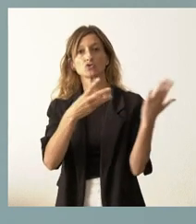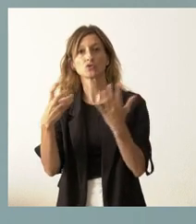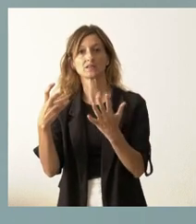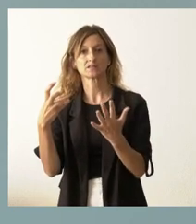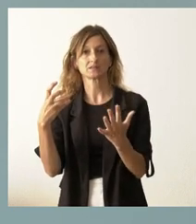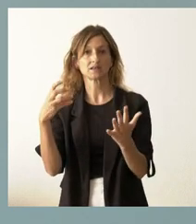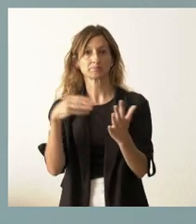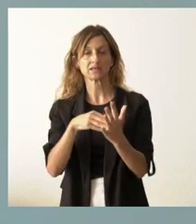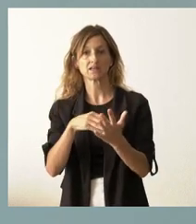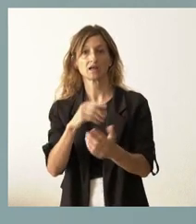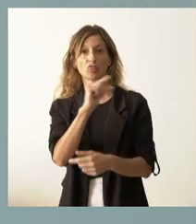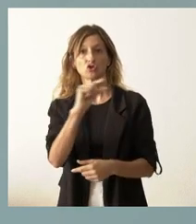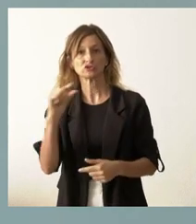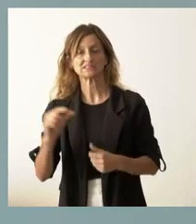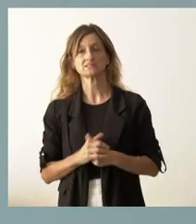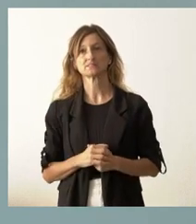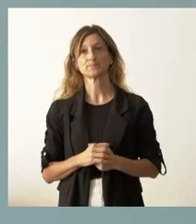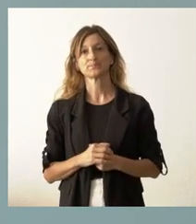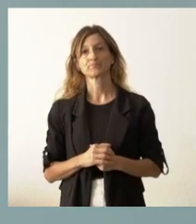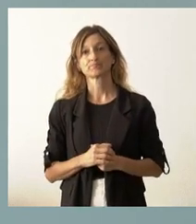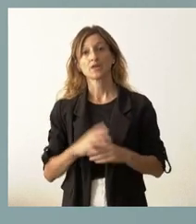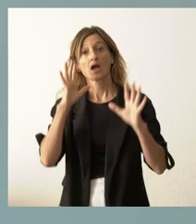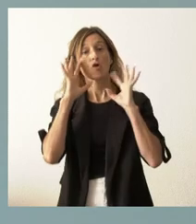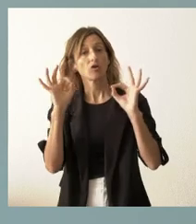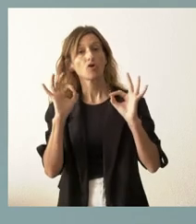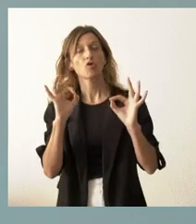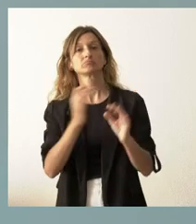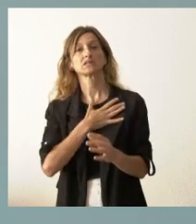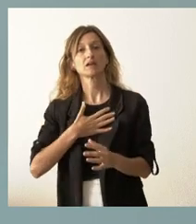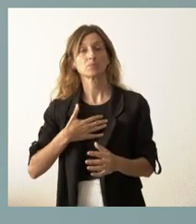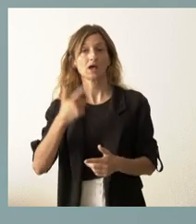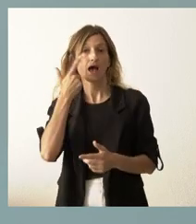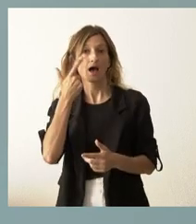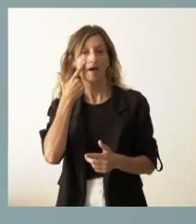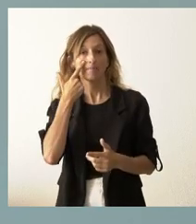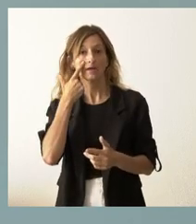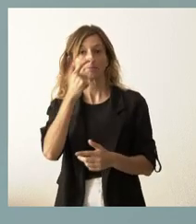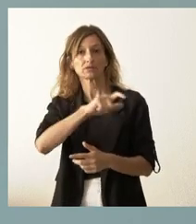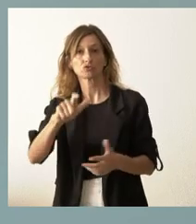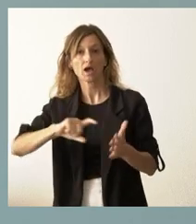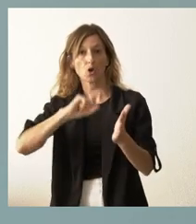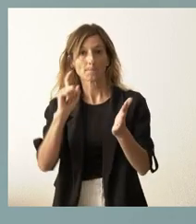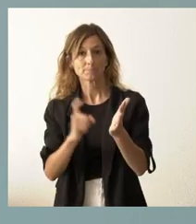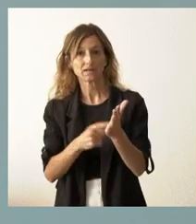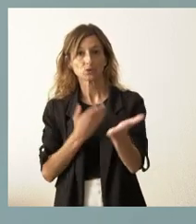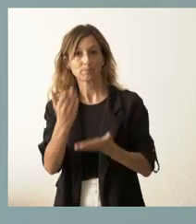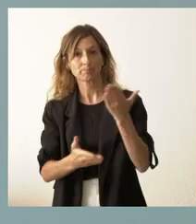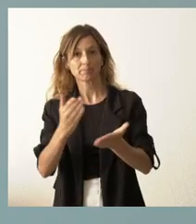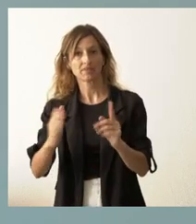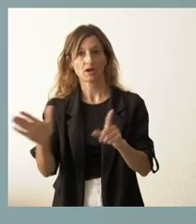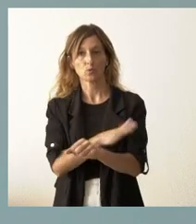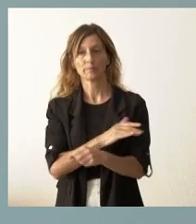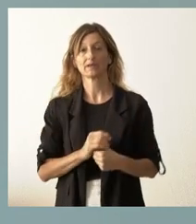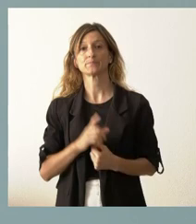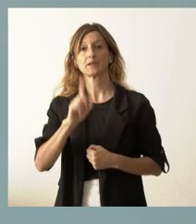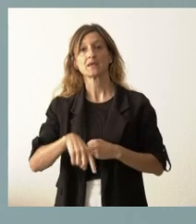dosis. Lógicamente, con esto esperamos llegar a la totalidad de la población que lo solicite. Y desde aquí hacemos